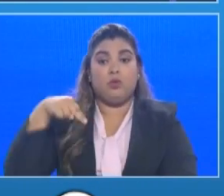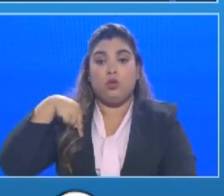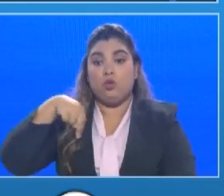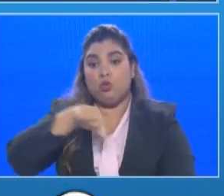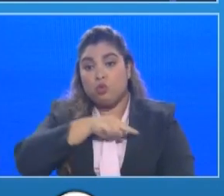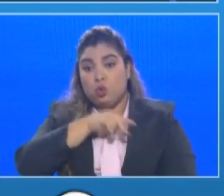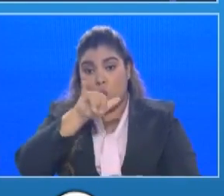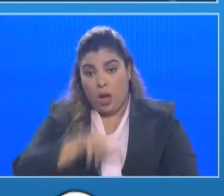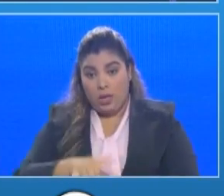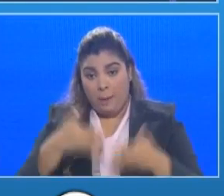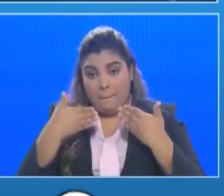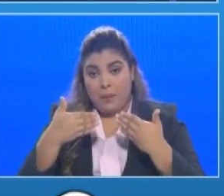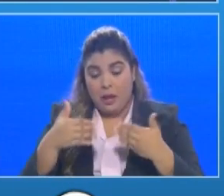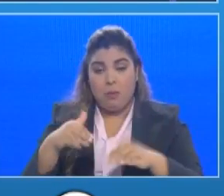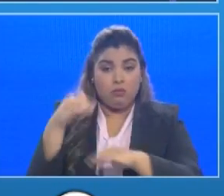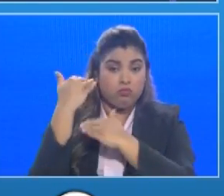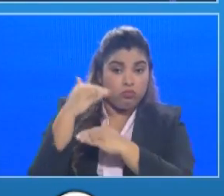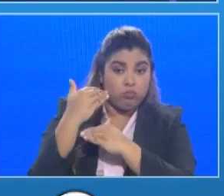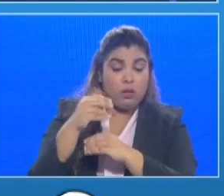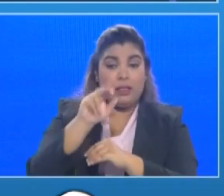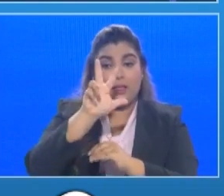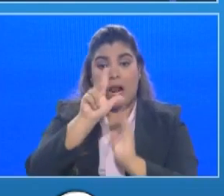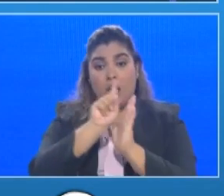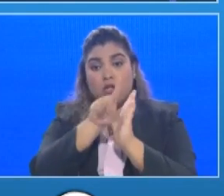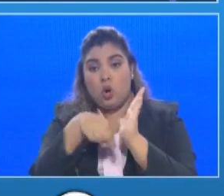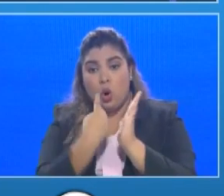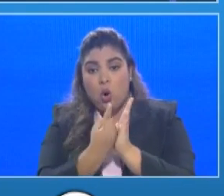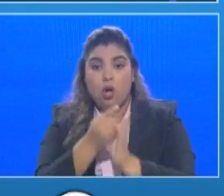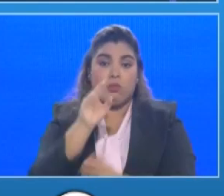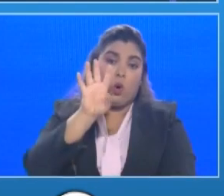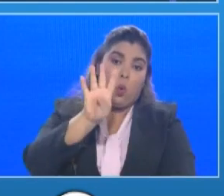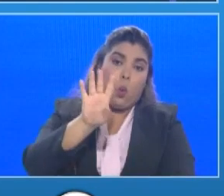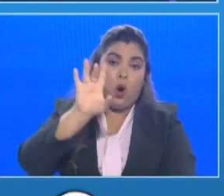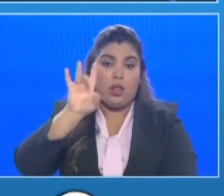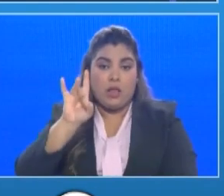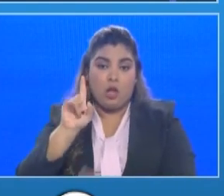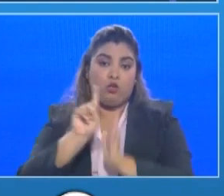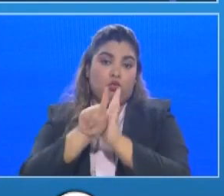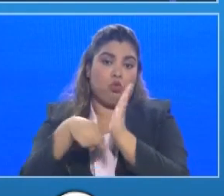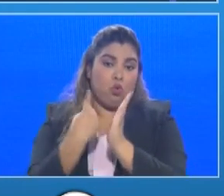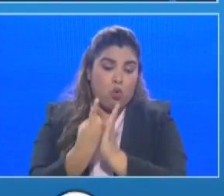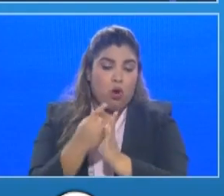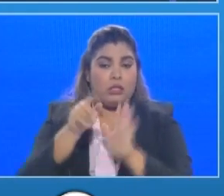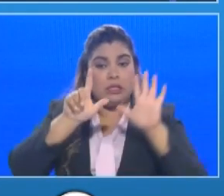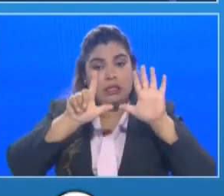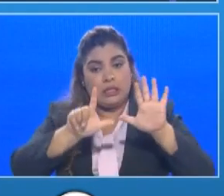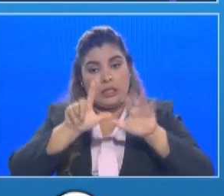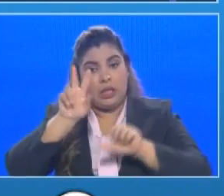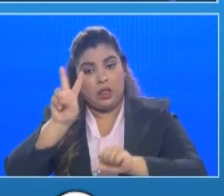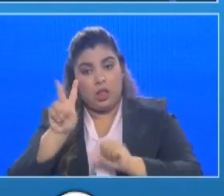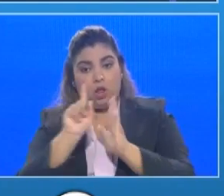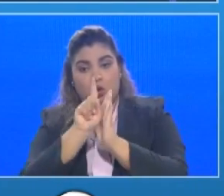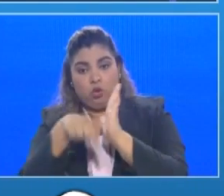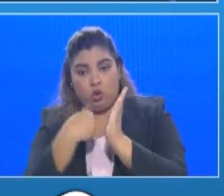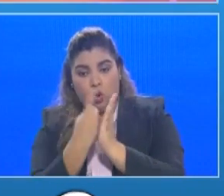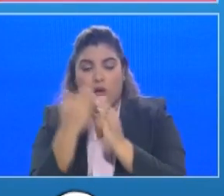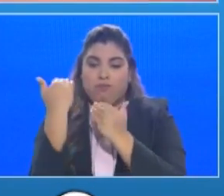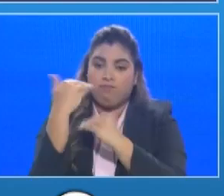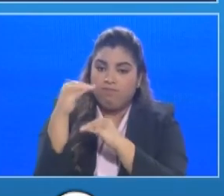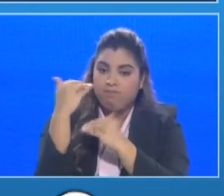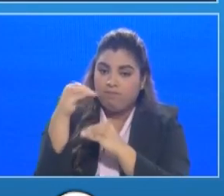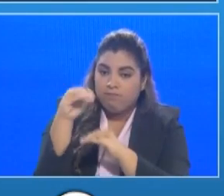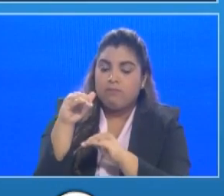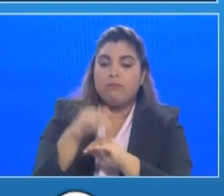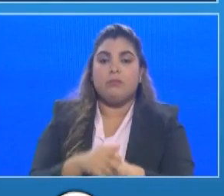país no está en lo que quisiéramos como el ideal pero si se está teniendo de una manera bastante